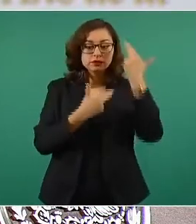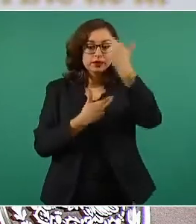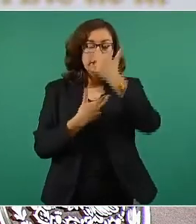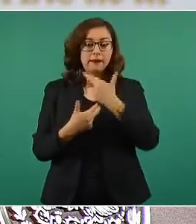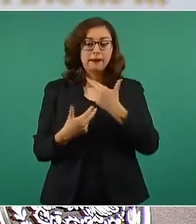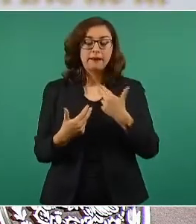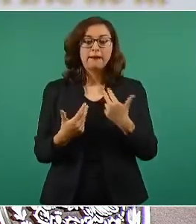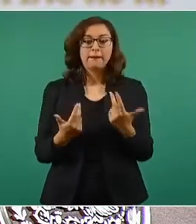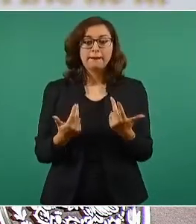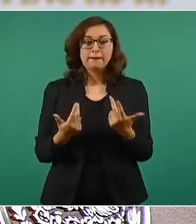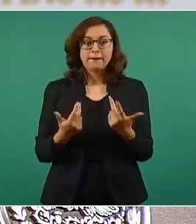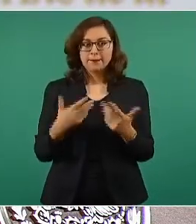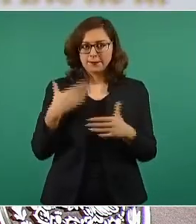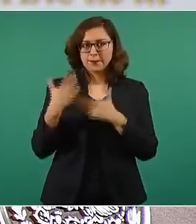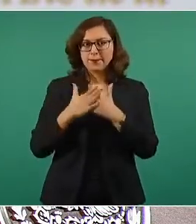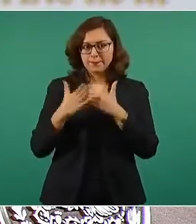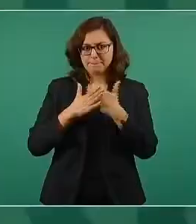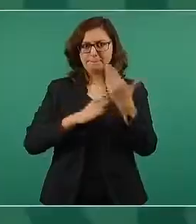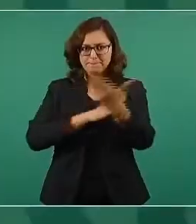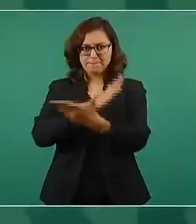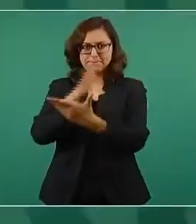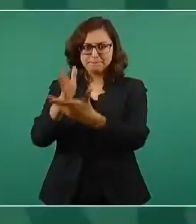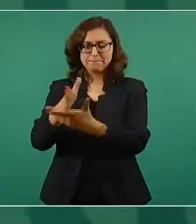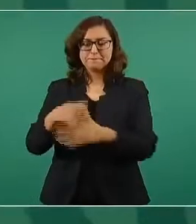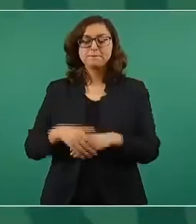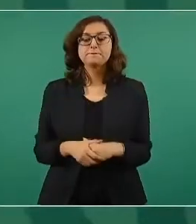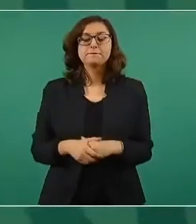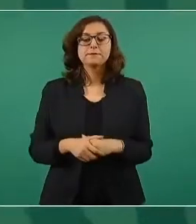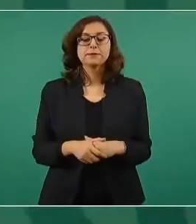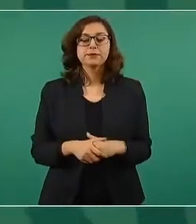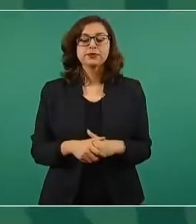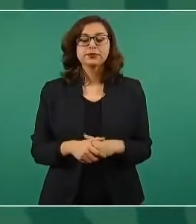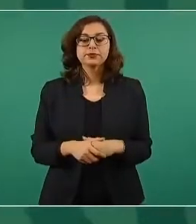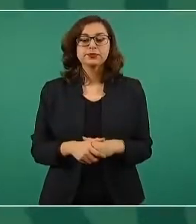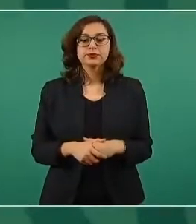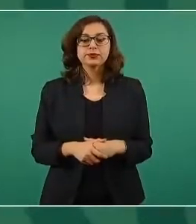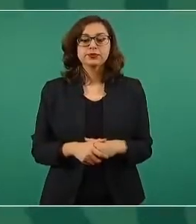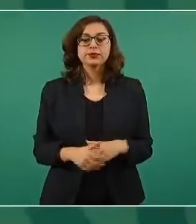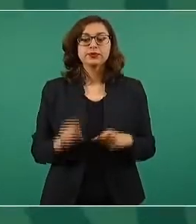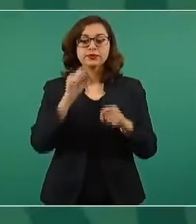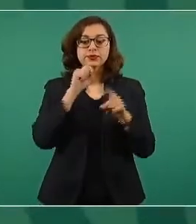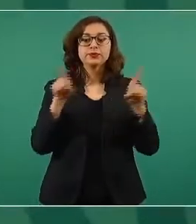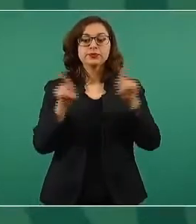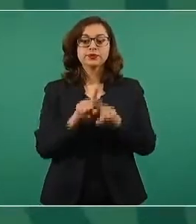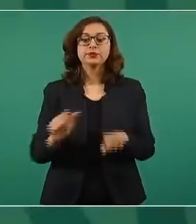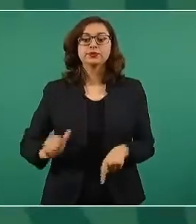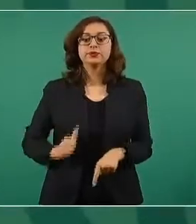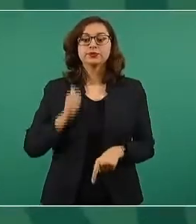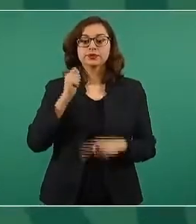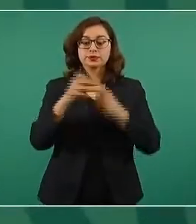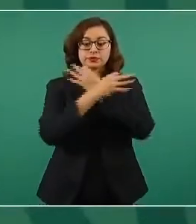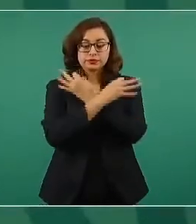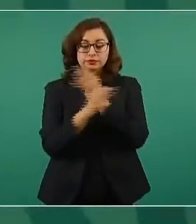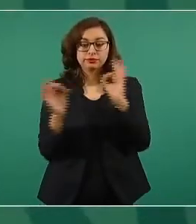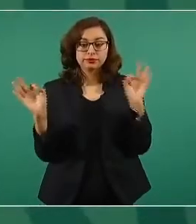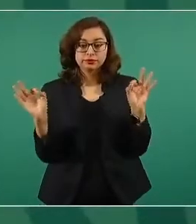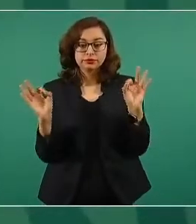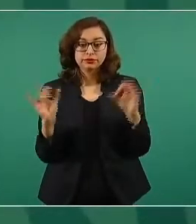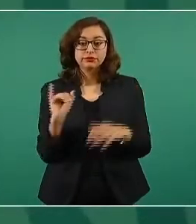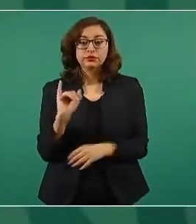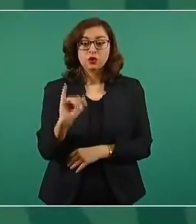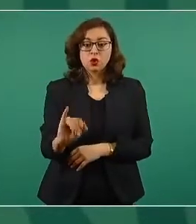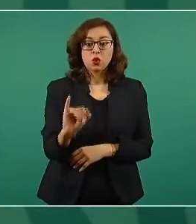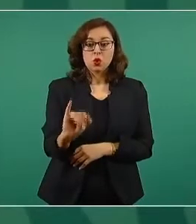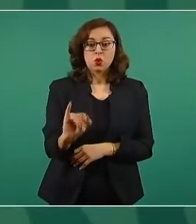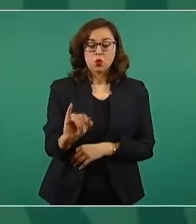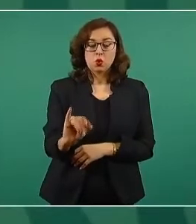Ahora que voy a estar en Sonora, también les informo de que el jueves empiezo